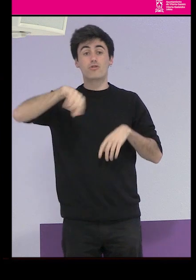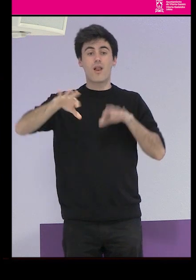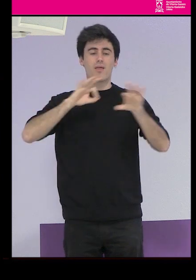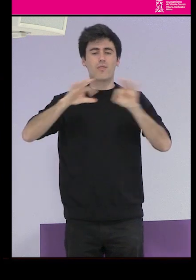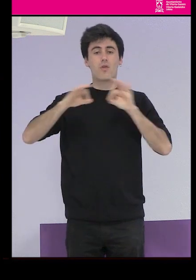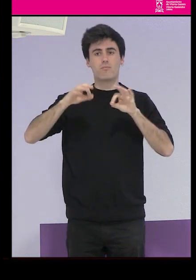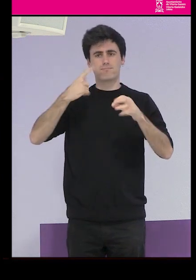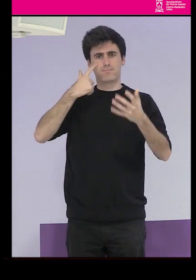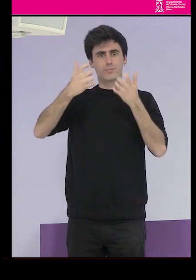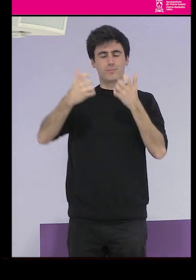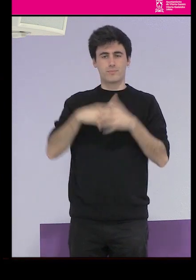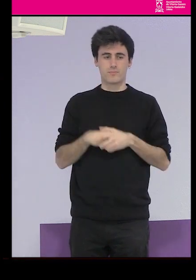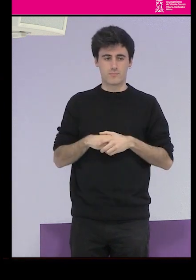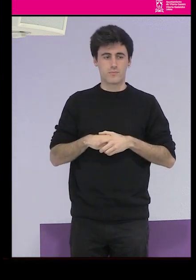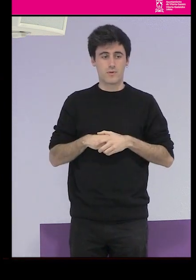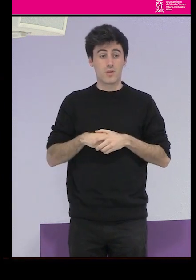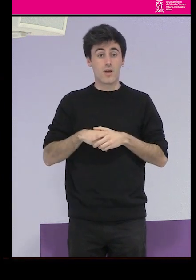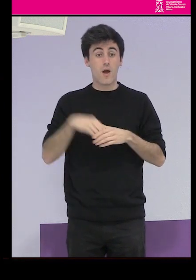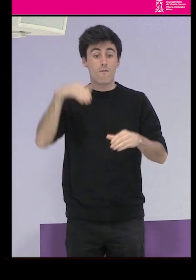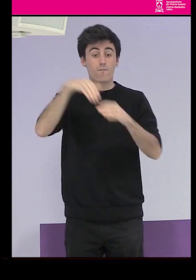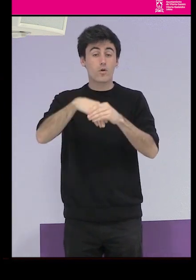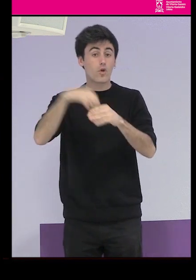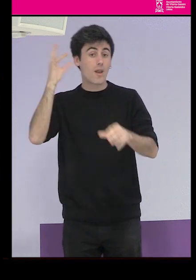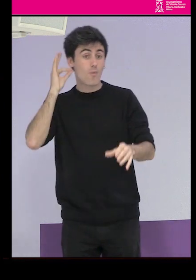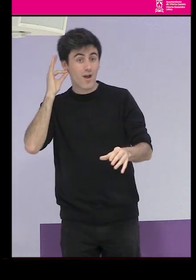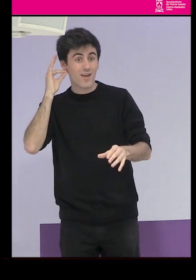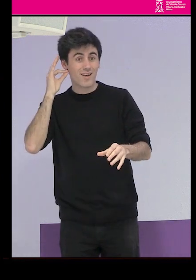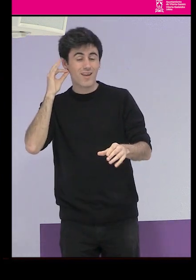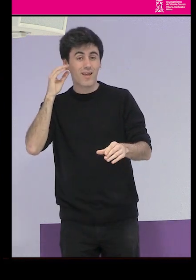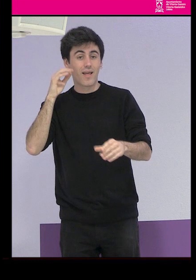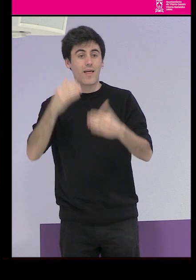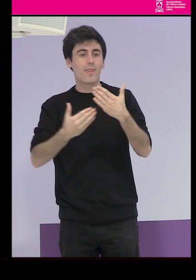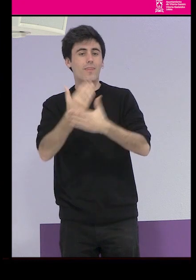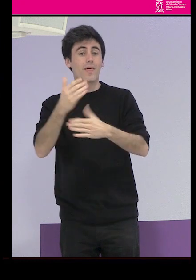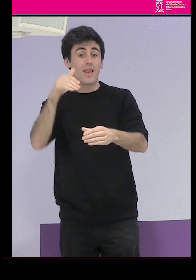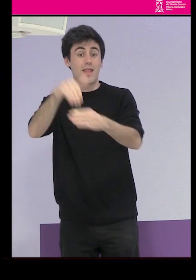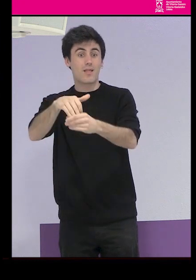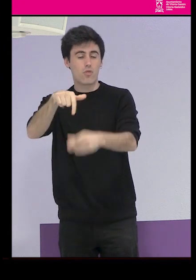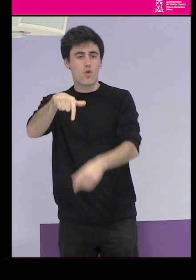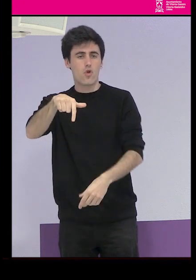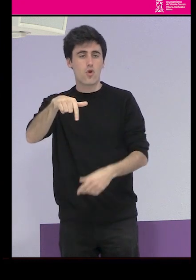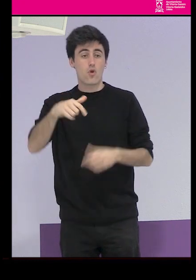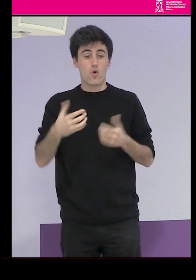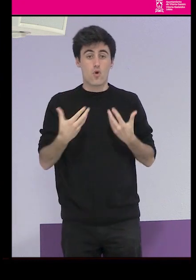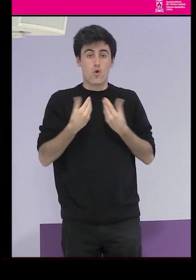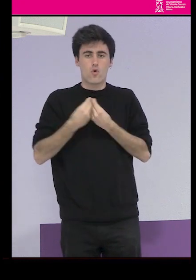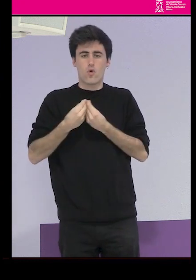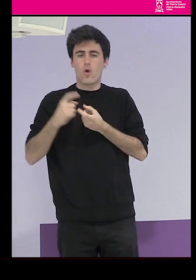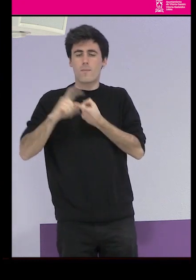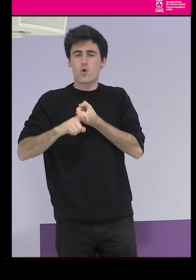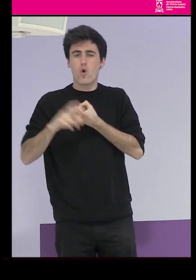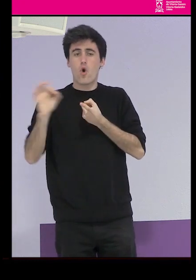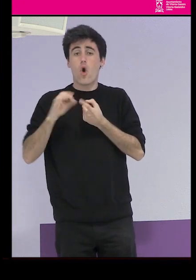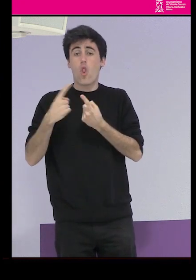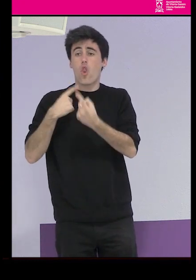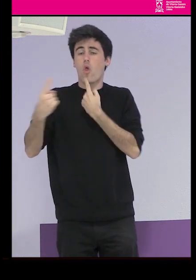la, la, la, el voto de las mujeres el día de la elección. Con su esposo o con su novio, todas